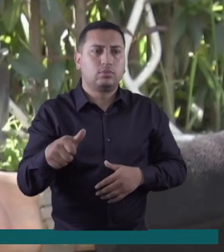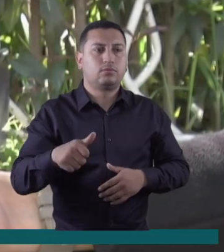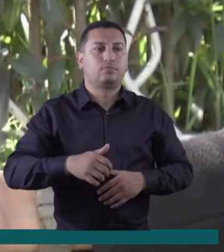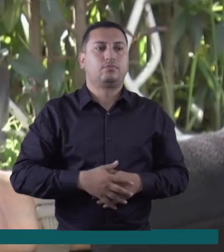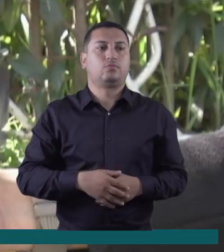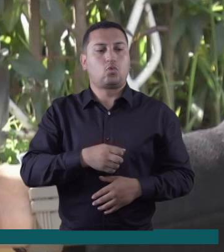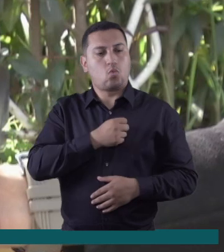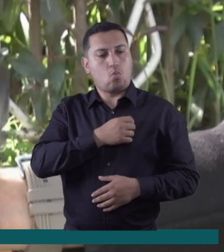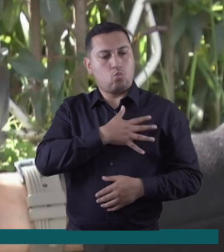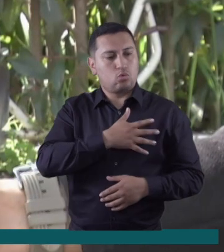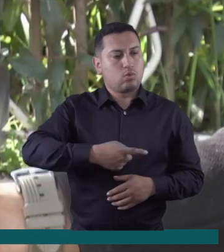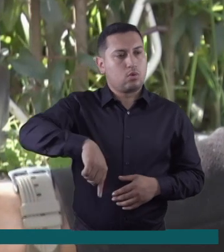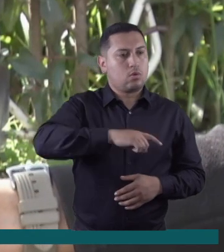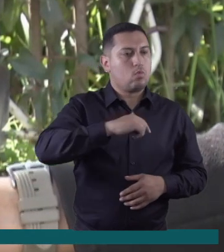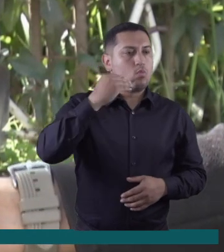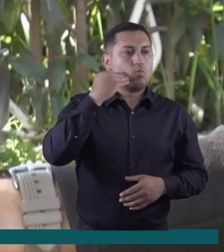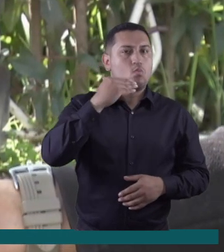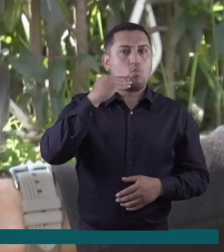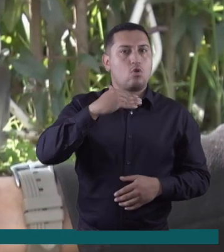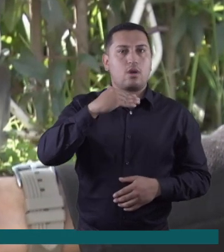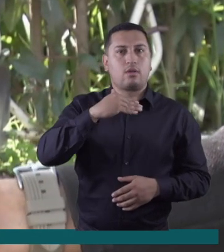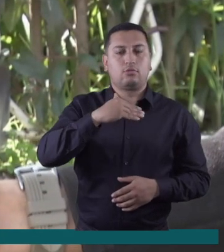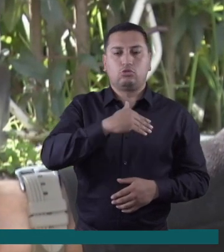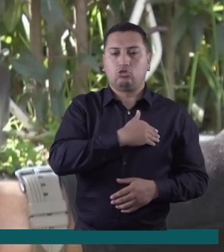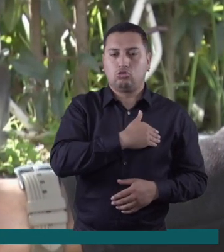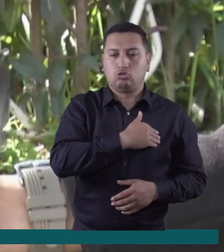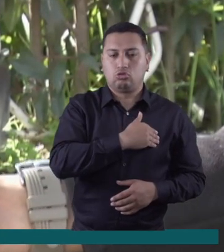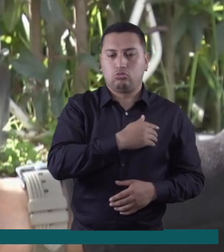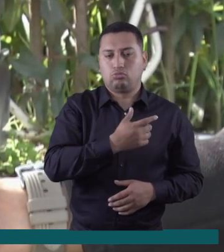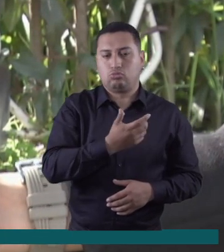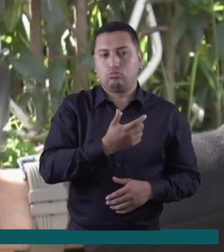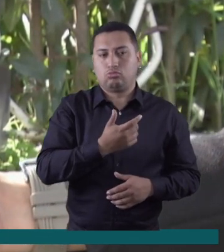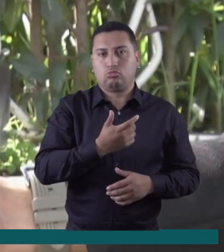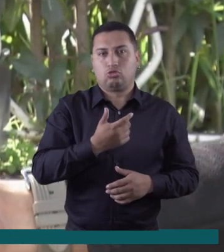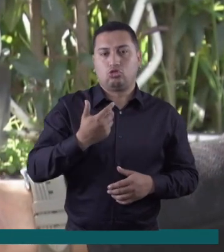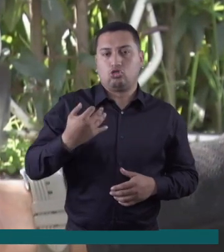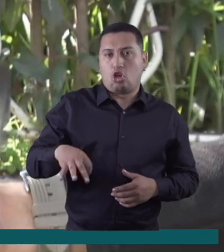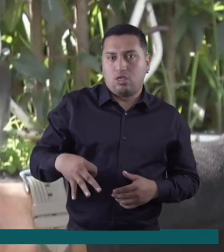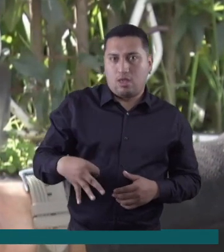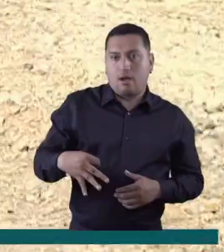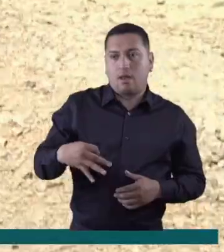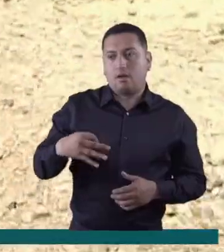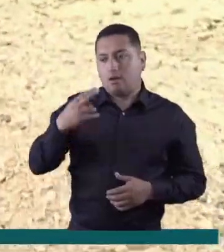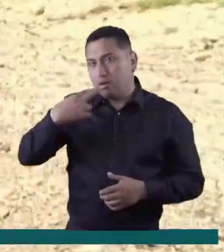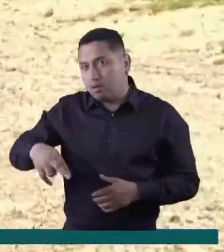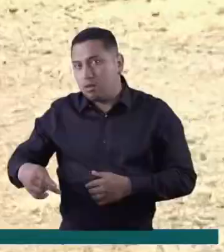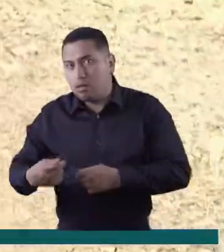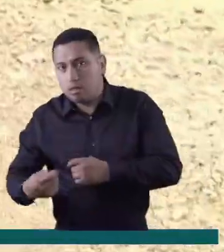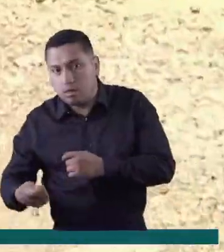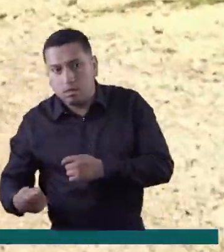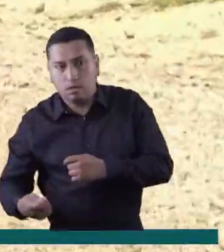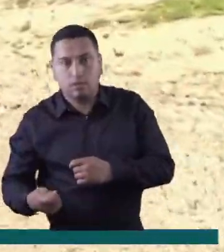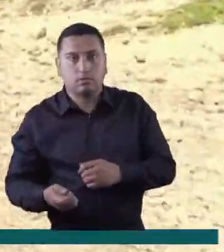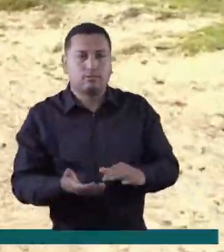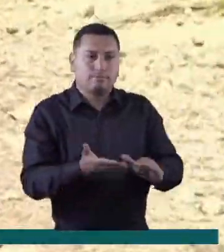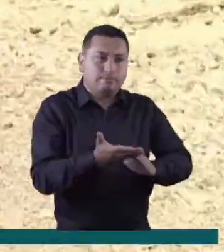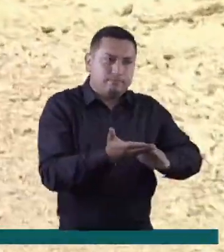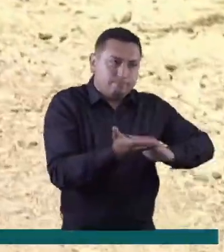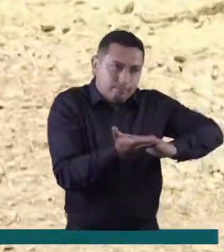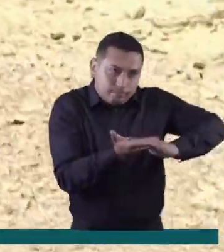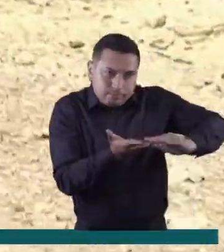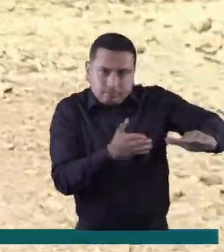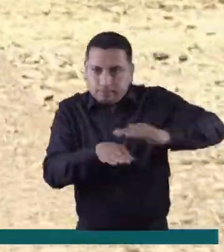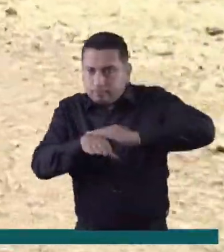oportunidades para las mujeres, cabezas de hogar, en cuanto a las vías, que haya más